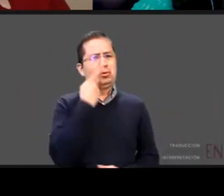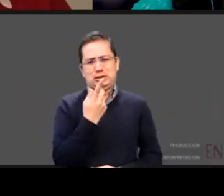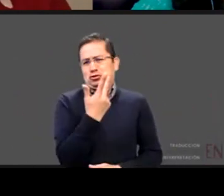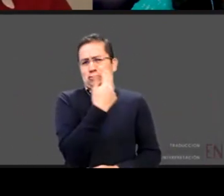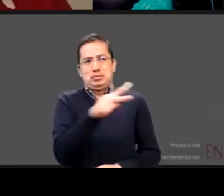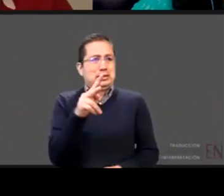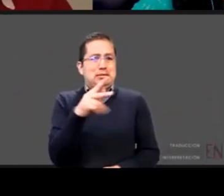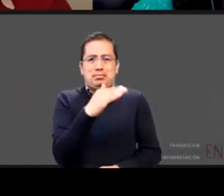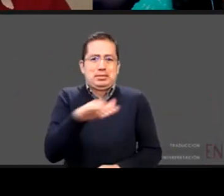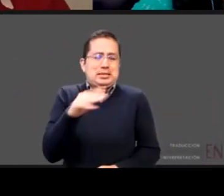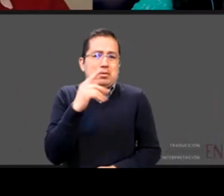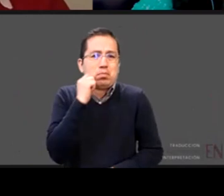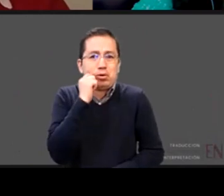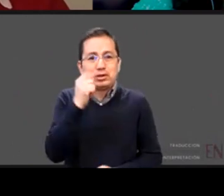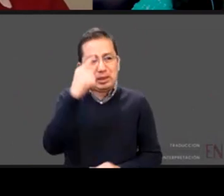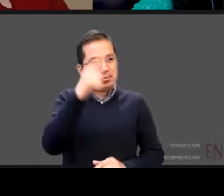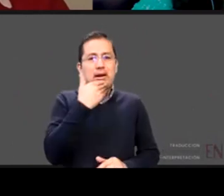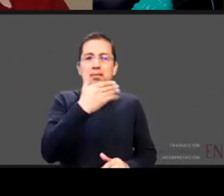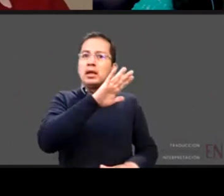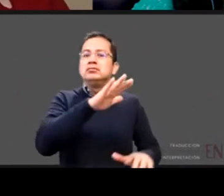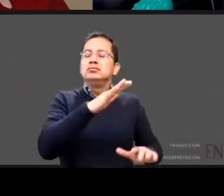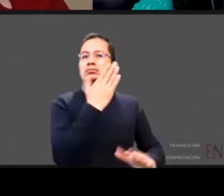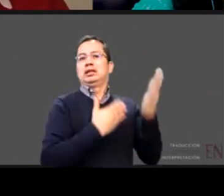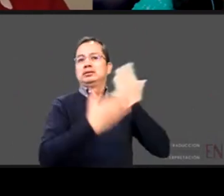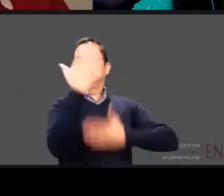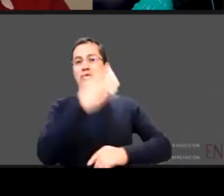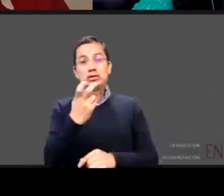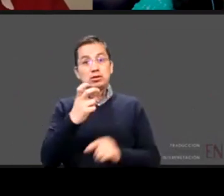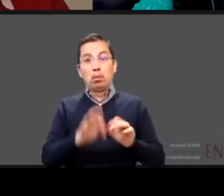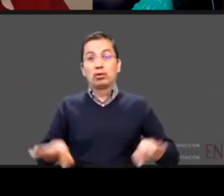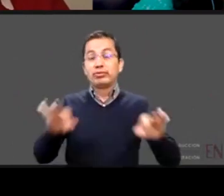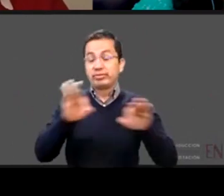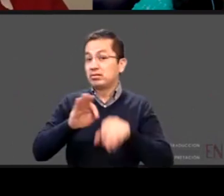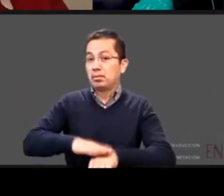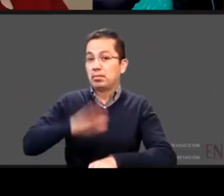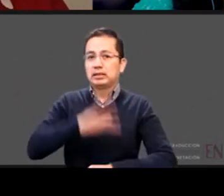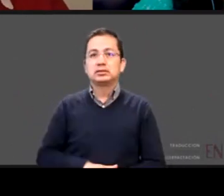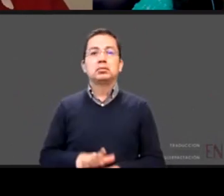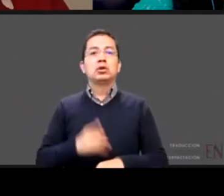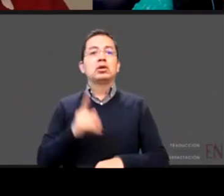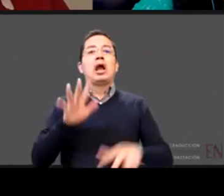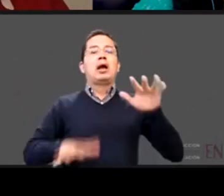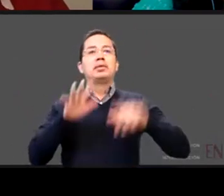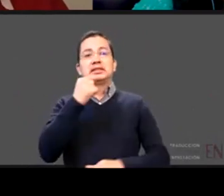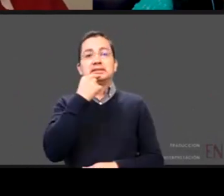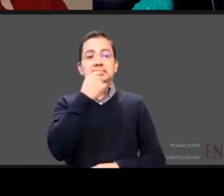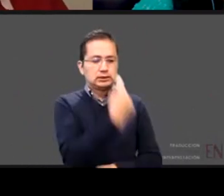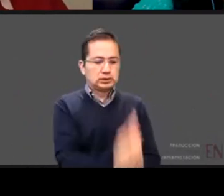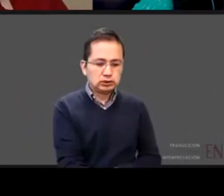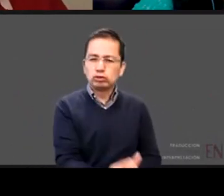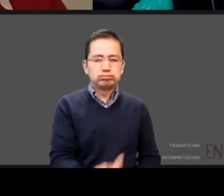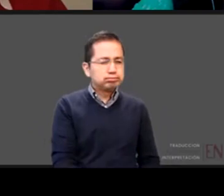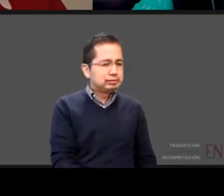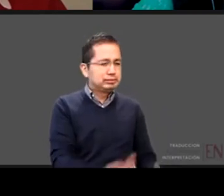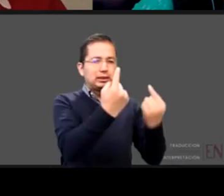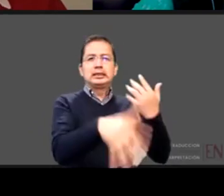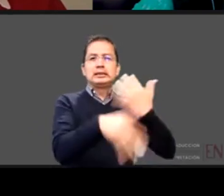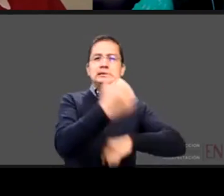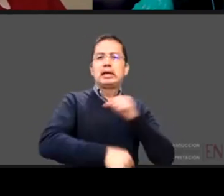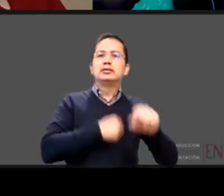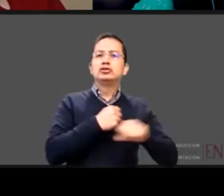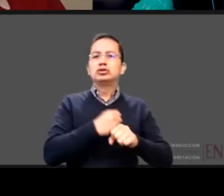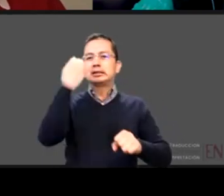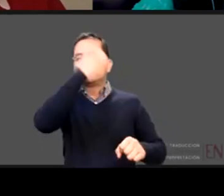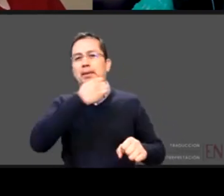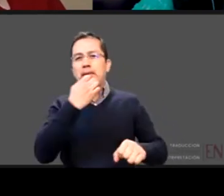tenemos es uno de cada dos niños a los 15 años reprueben la prueba PIS en español y matemáticas si nos vamos a la primaria que